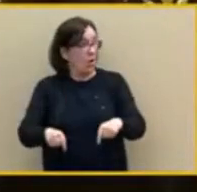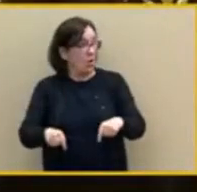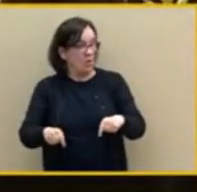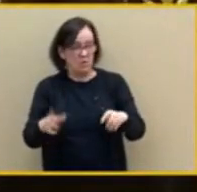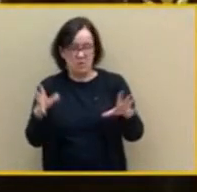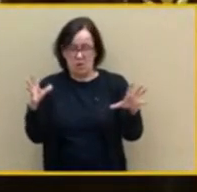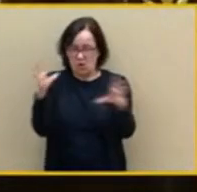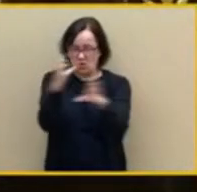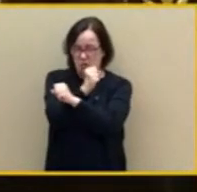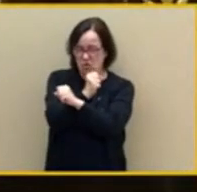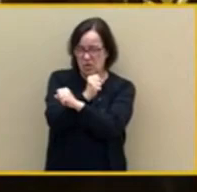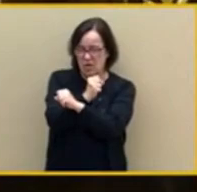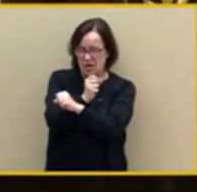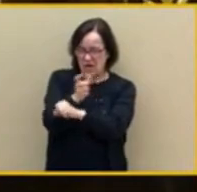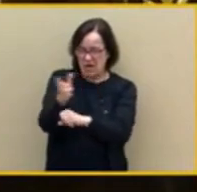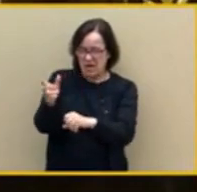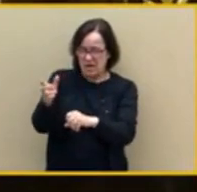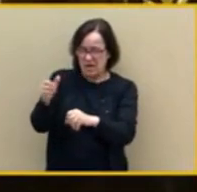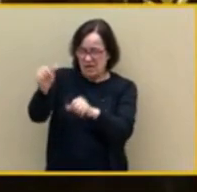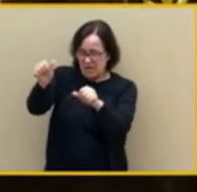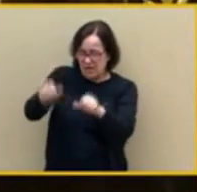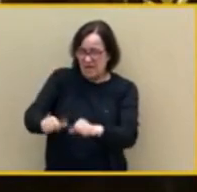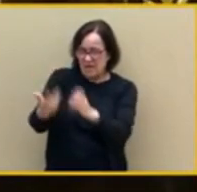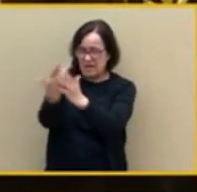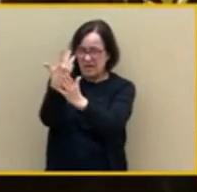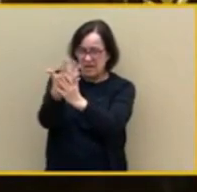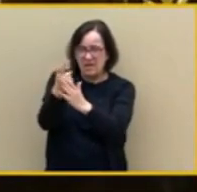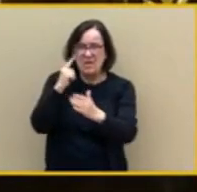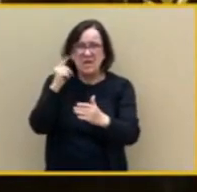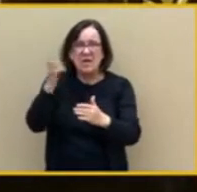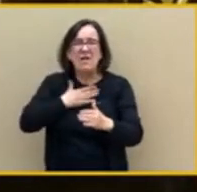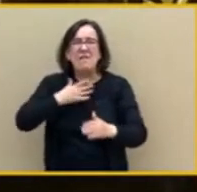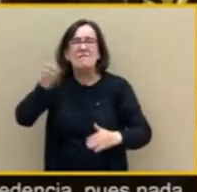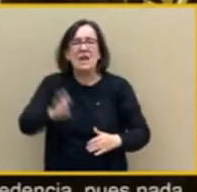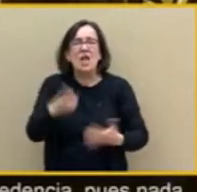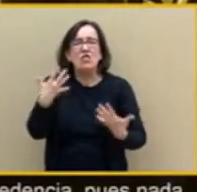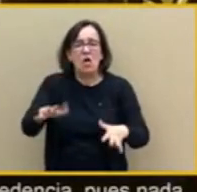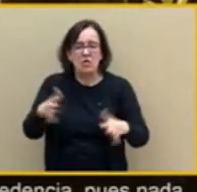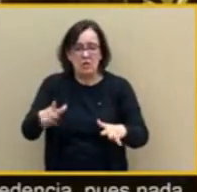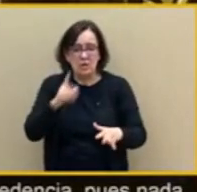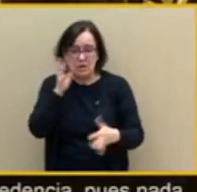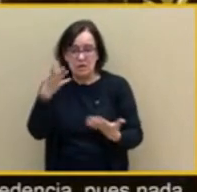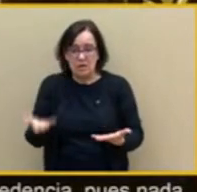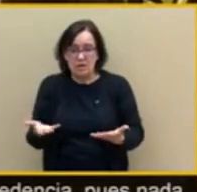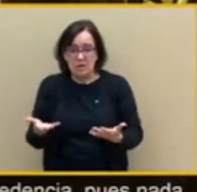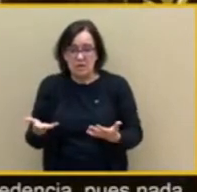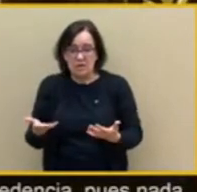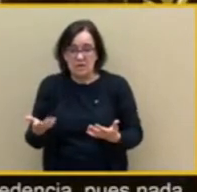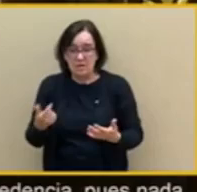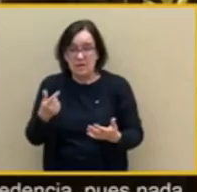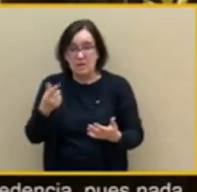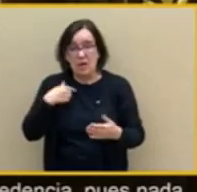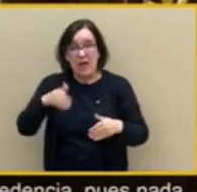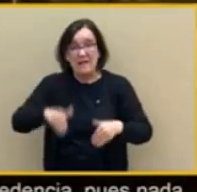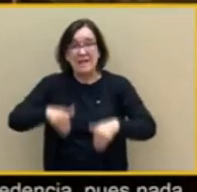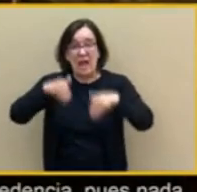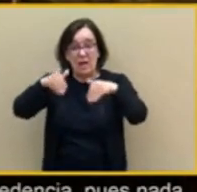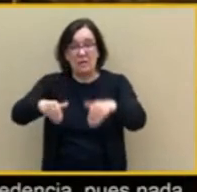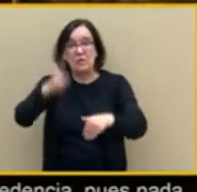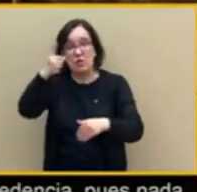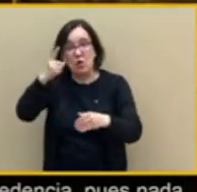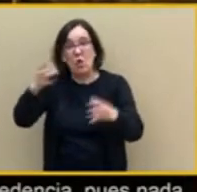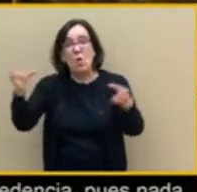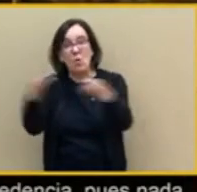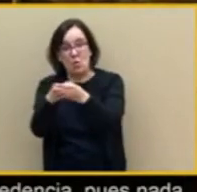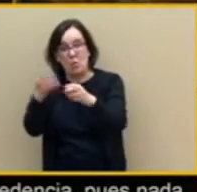procedencia, pues nada más y nada menos que siendo candidato de un partido como es Vox. Señor Tamames,